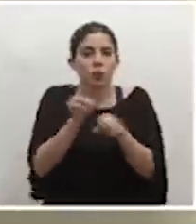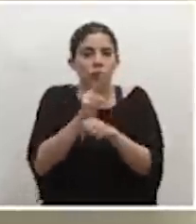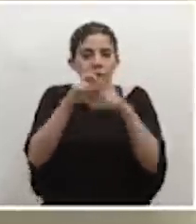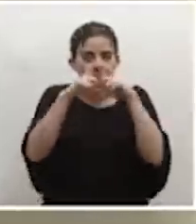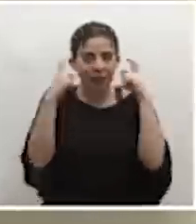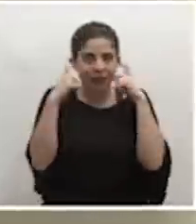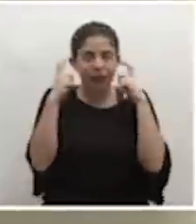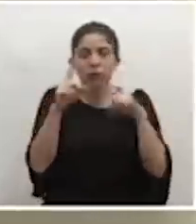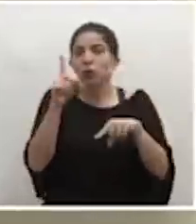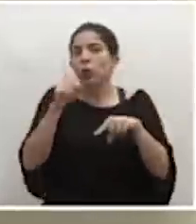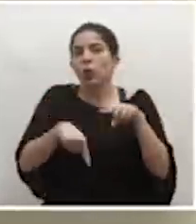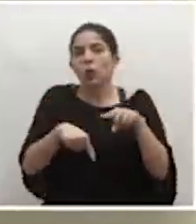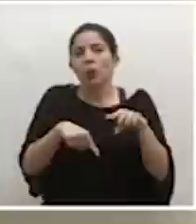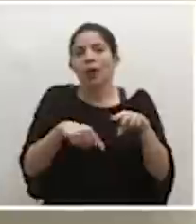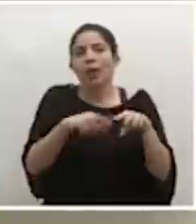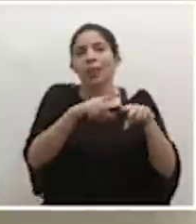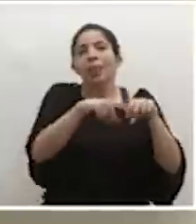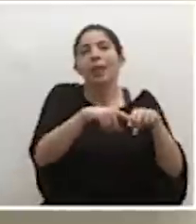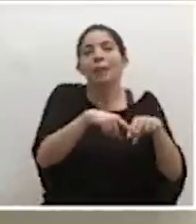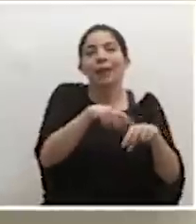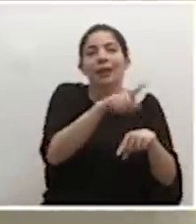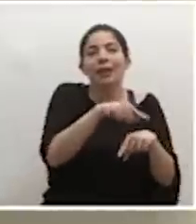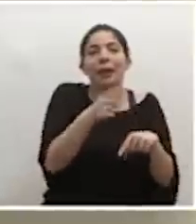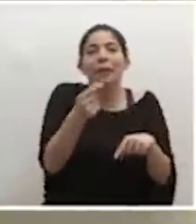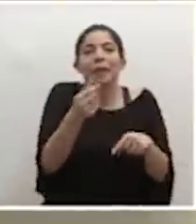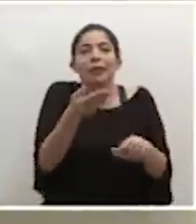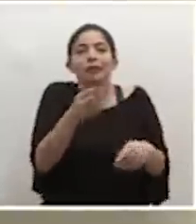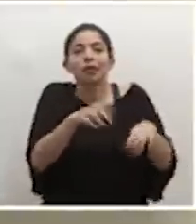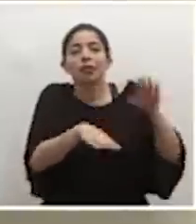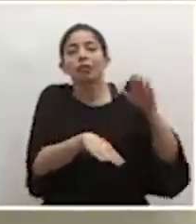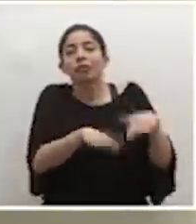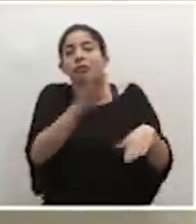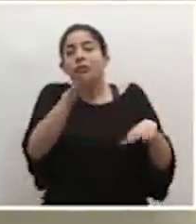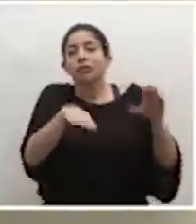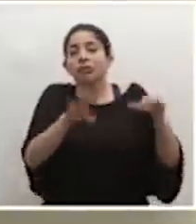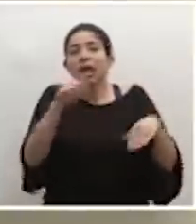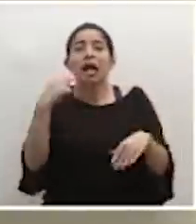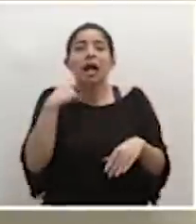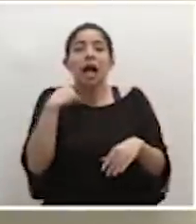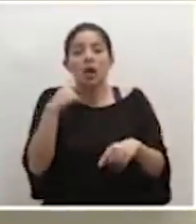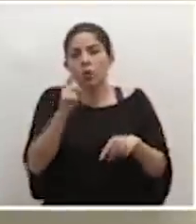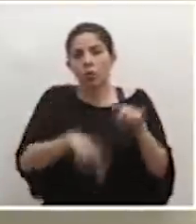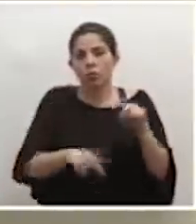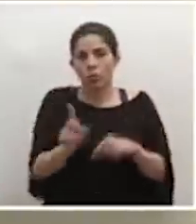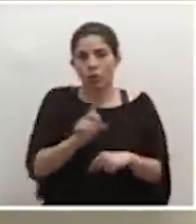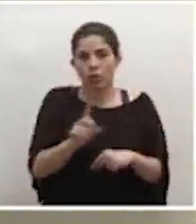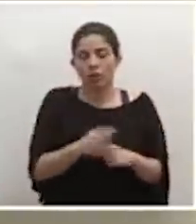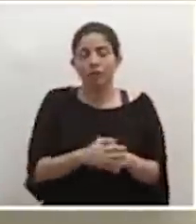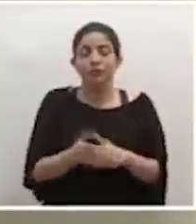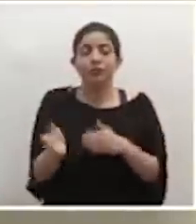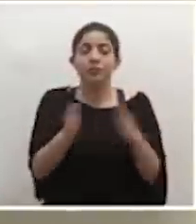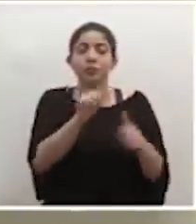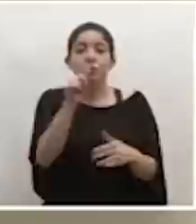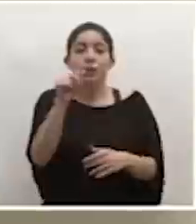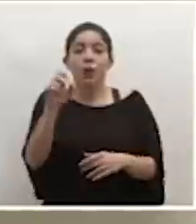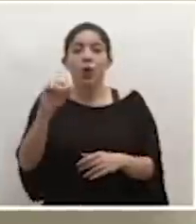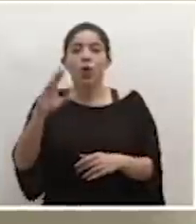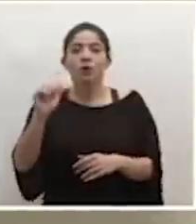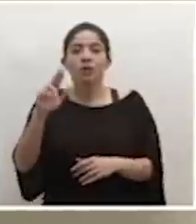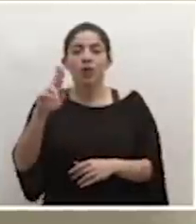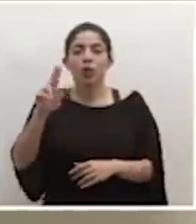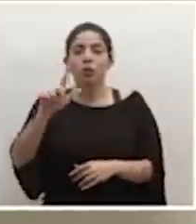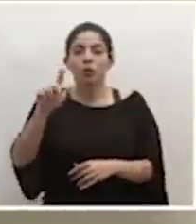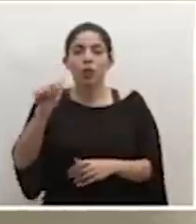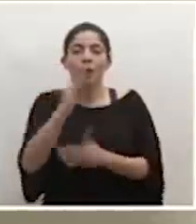que no puede estar sujeto a especulaciones o a precios exorbitantes. La siguiente consulta es por parte de Óscar Ulloa, de Noticias